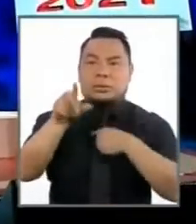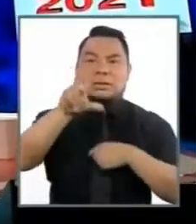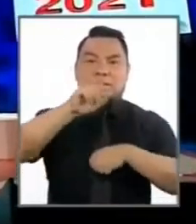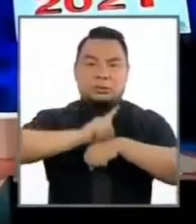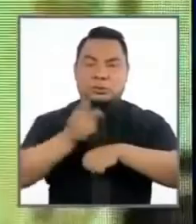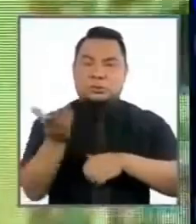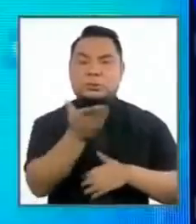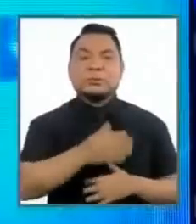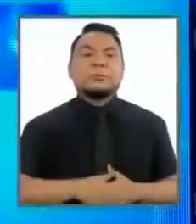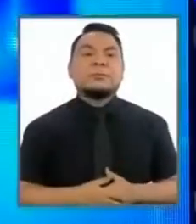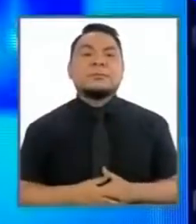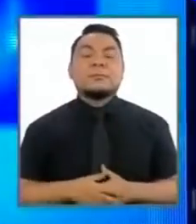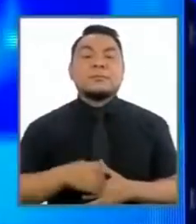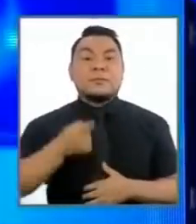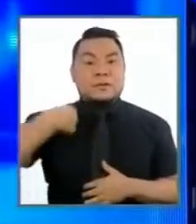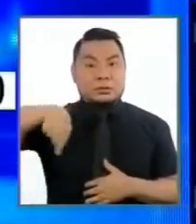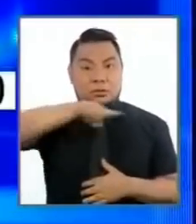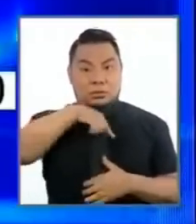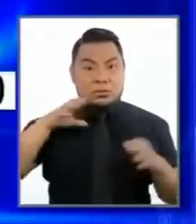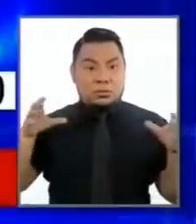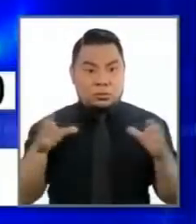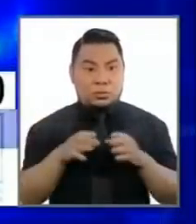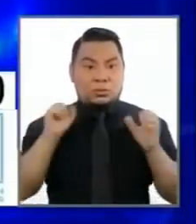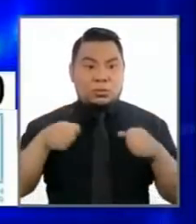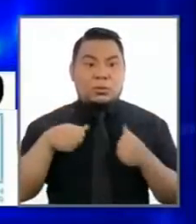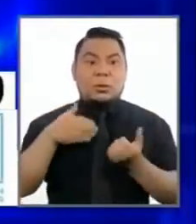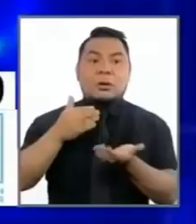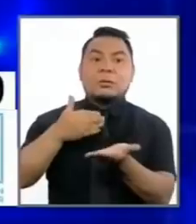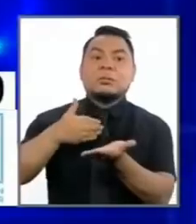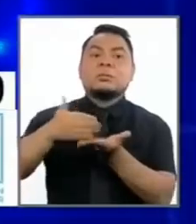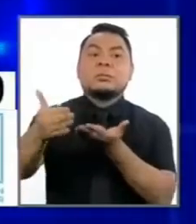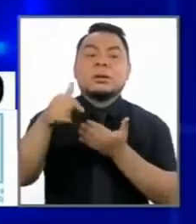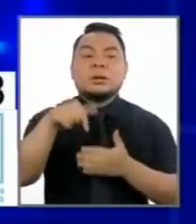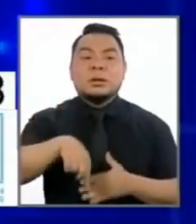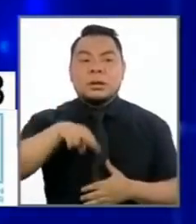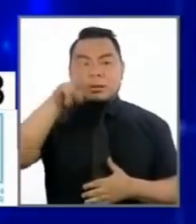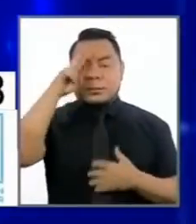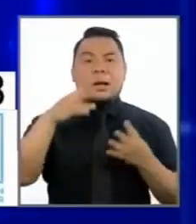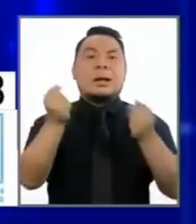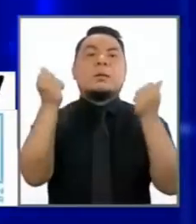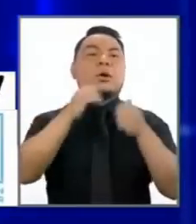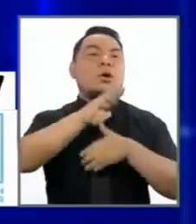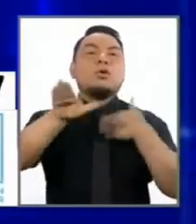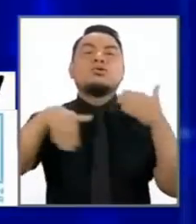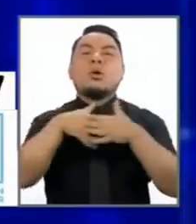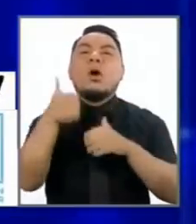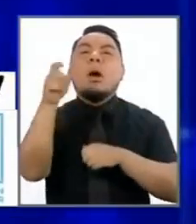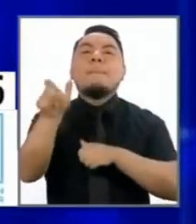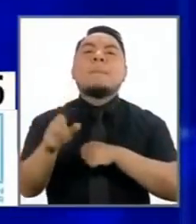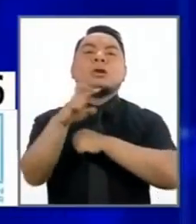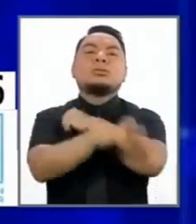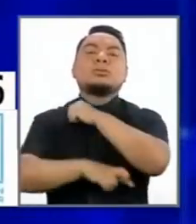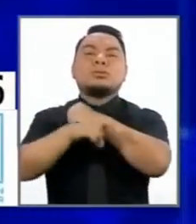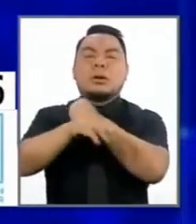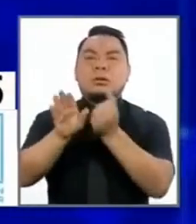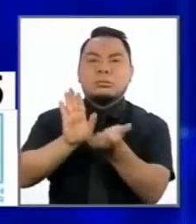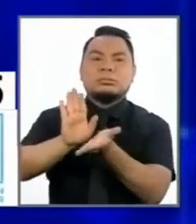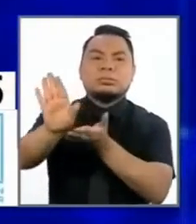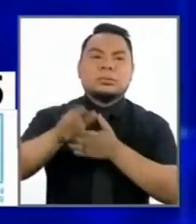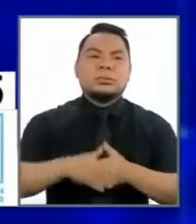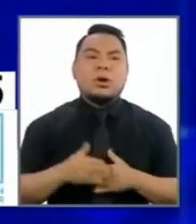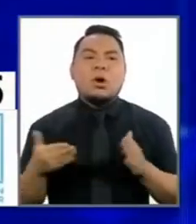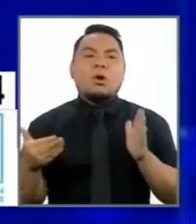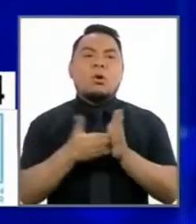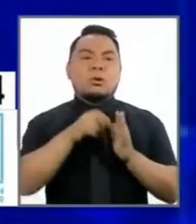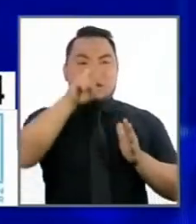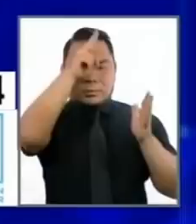segundos. Nosotros expulsaremos del país de inmediato a todo extranjero que cometa cualquier delito contra peruanos.